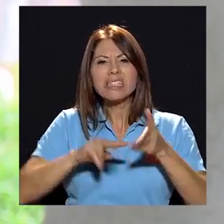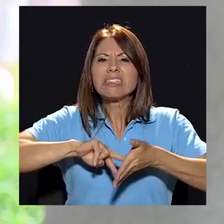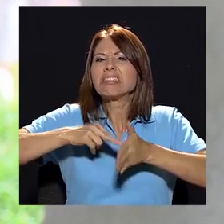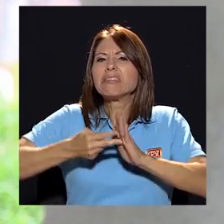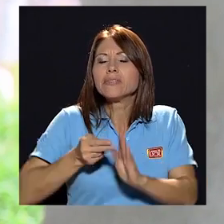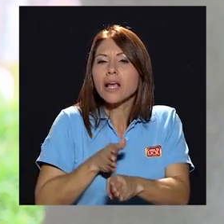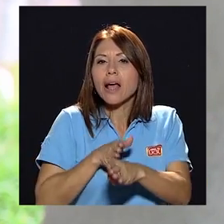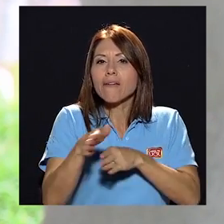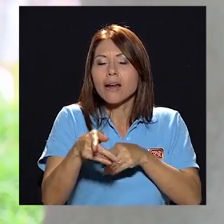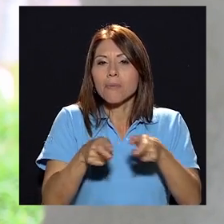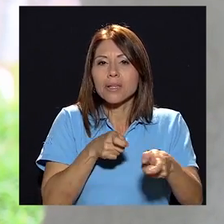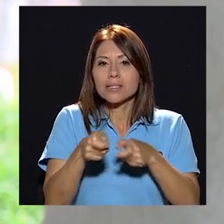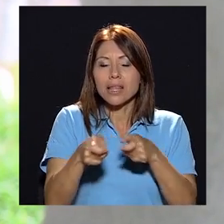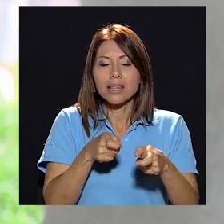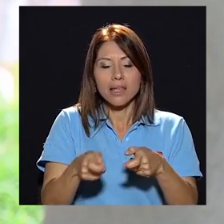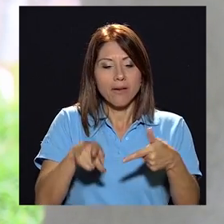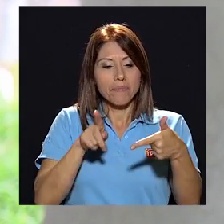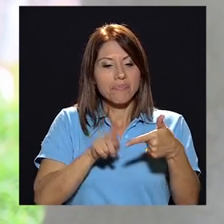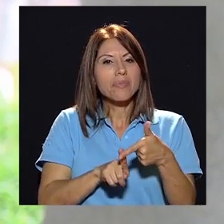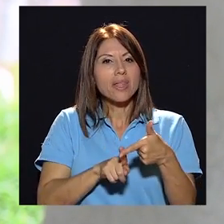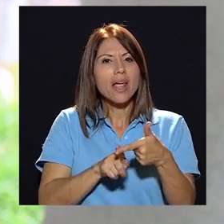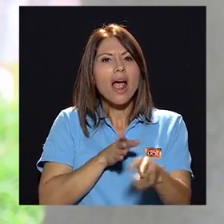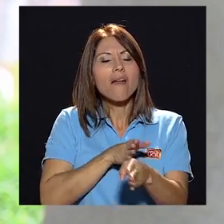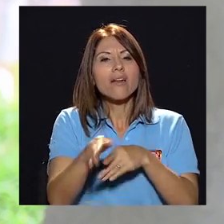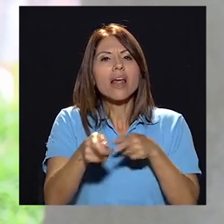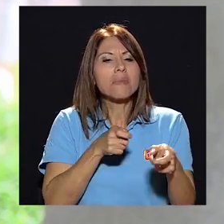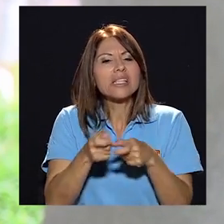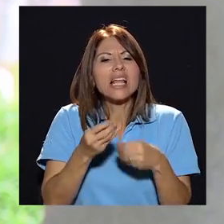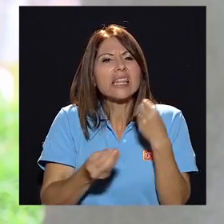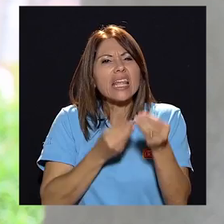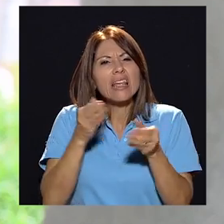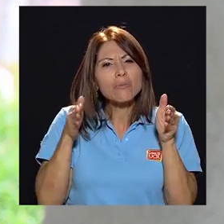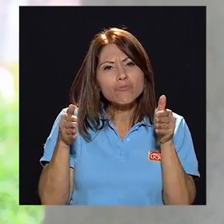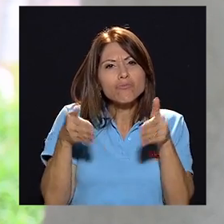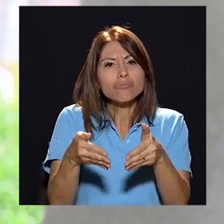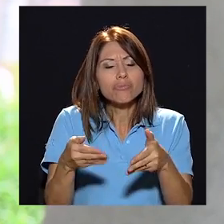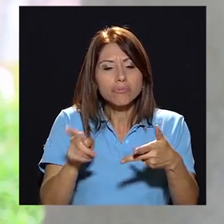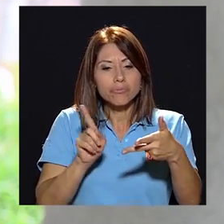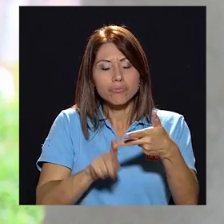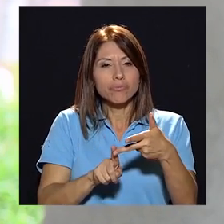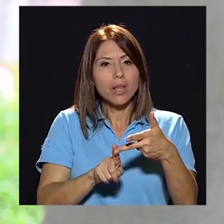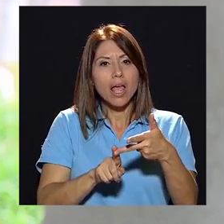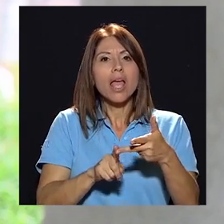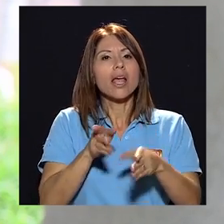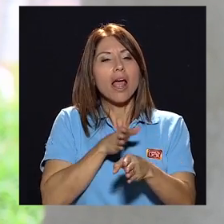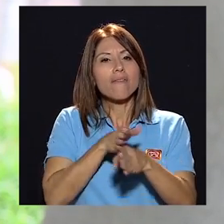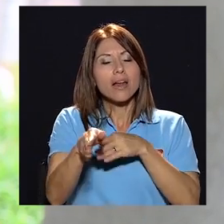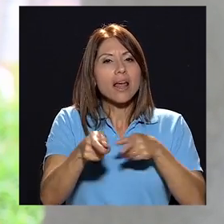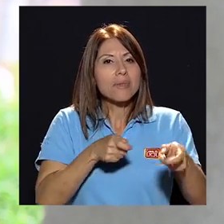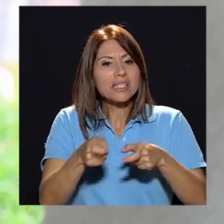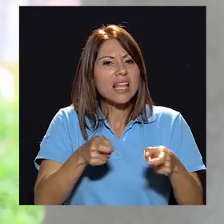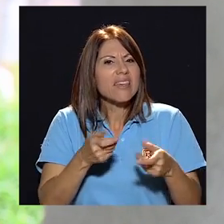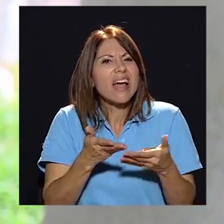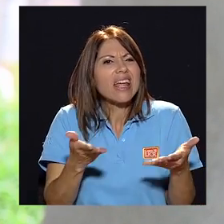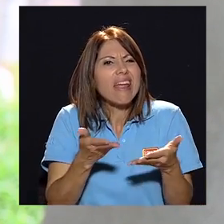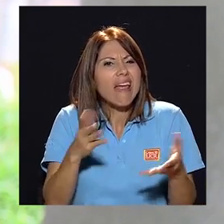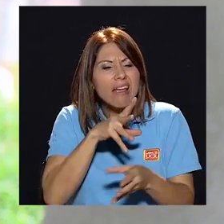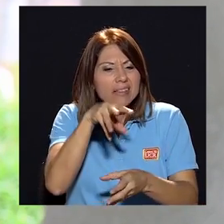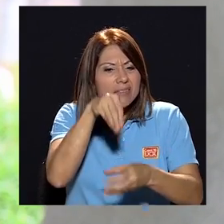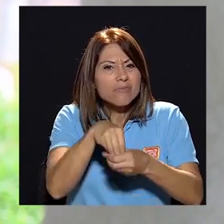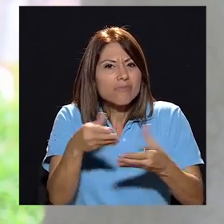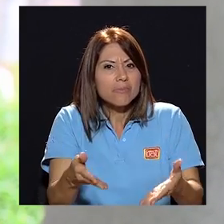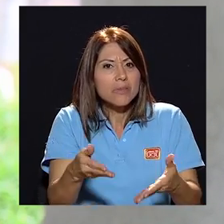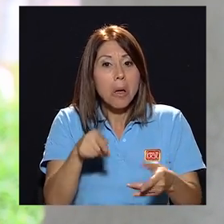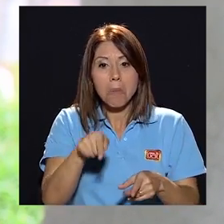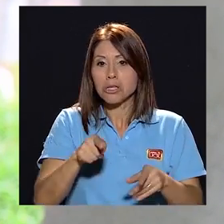qué se entiende por carrera administrativa, qué va a atacar la carrera administrativa, qué se va a tomar en cuenta como carrera administrativa, porque eso